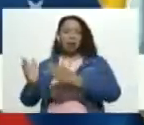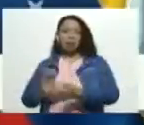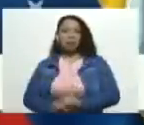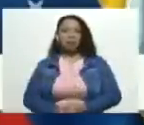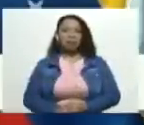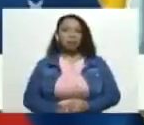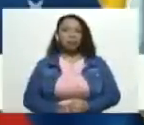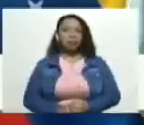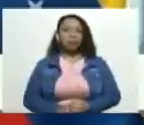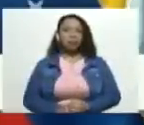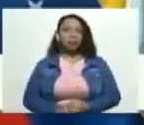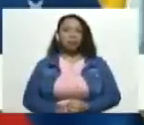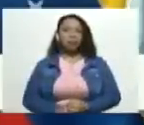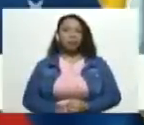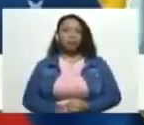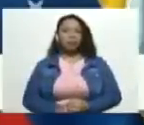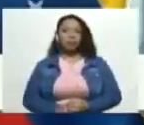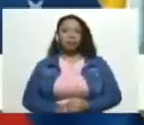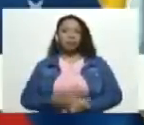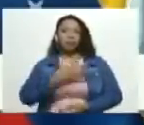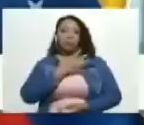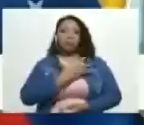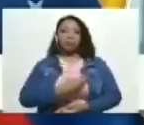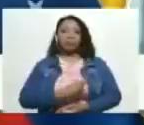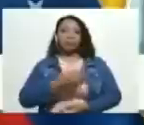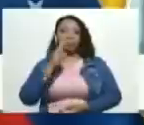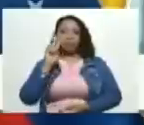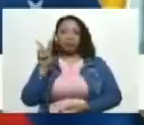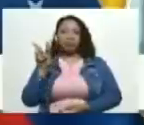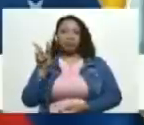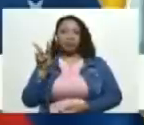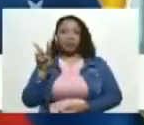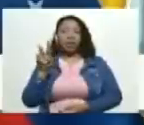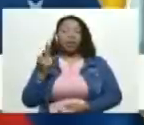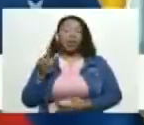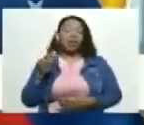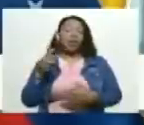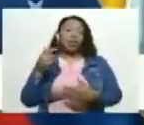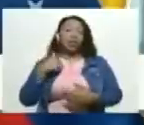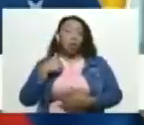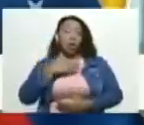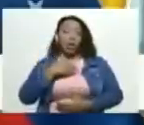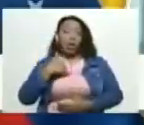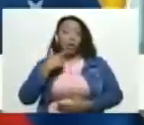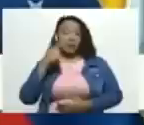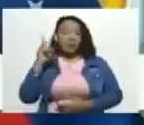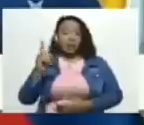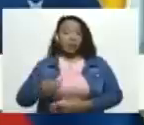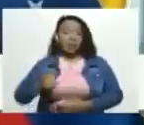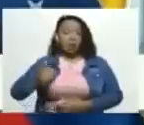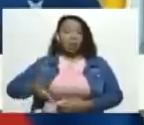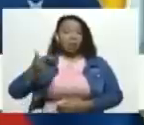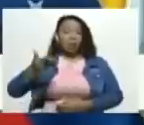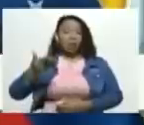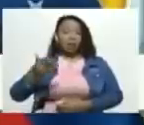que ha desangrado el país quiero destacar las más importantes para que tengamos memoria